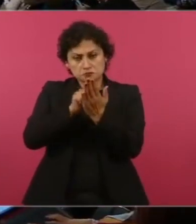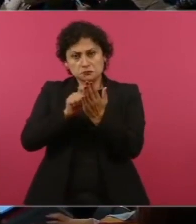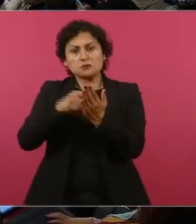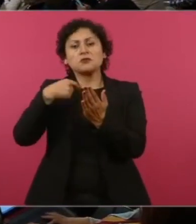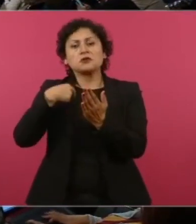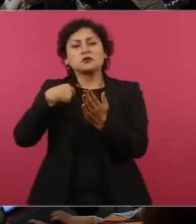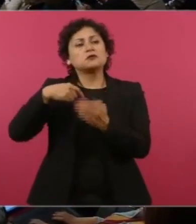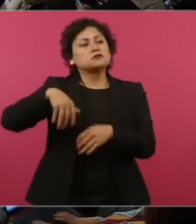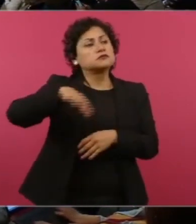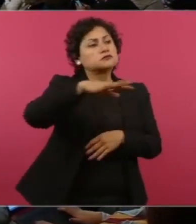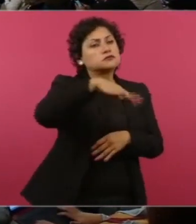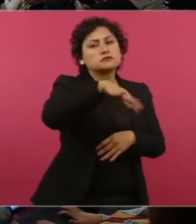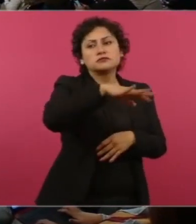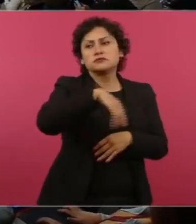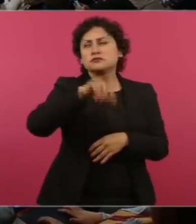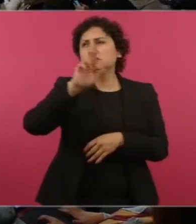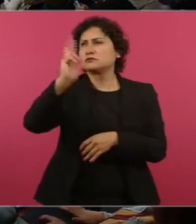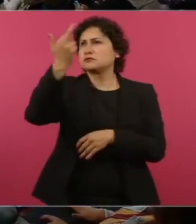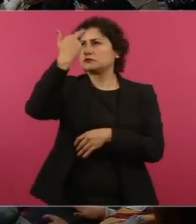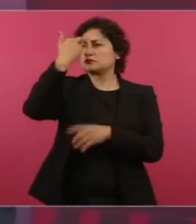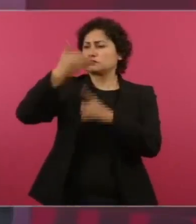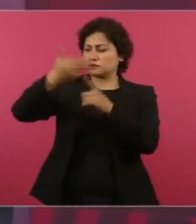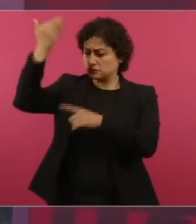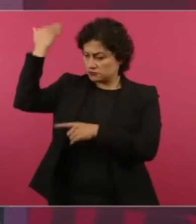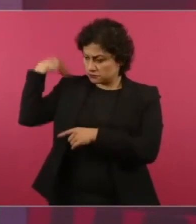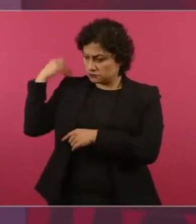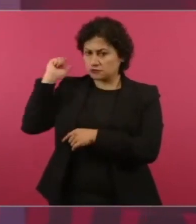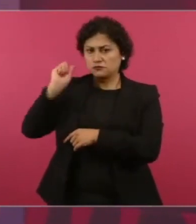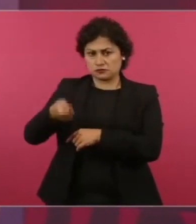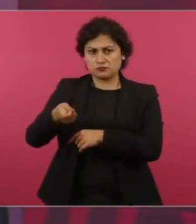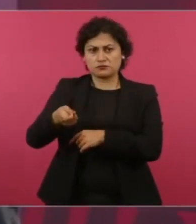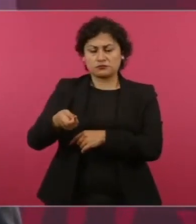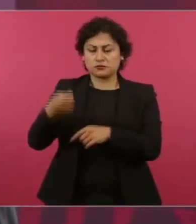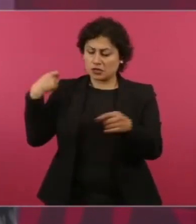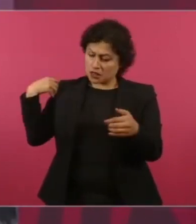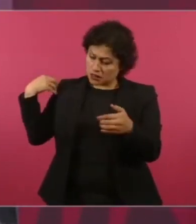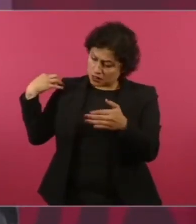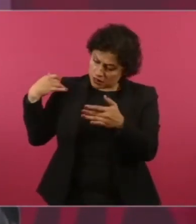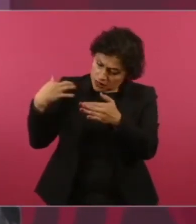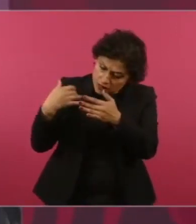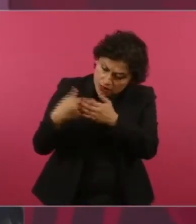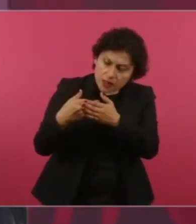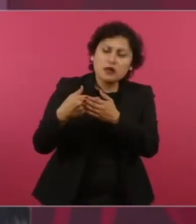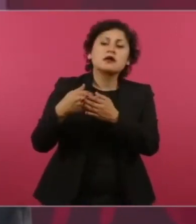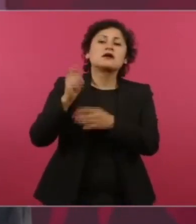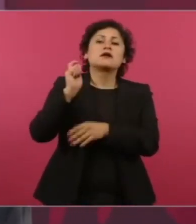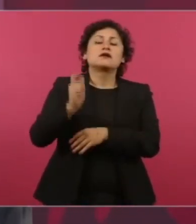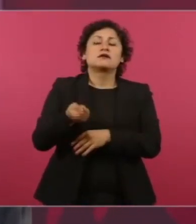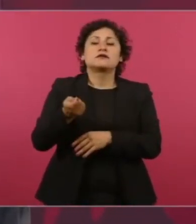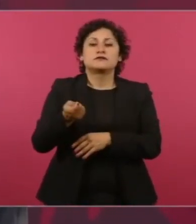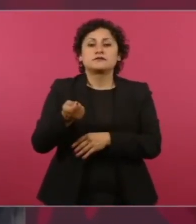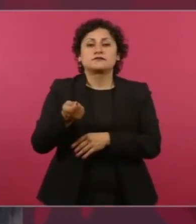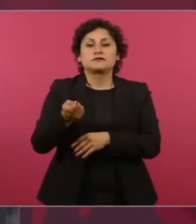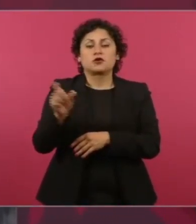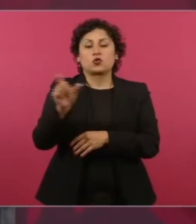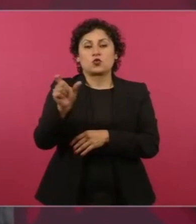recuento de todo el proceso en el